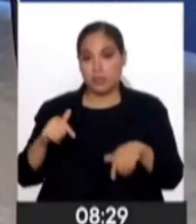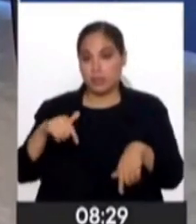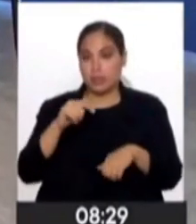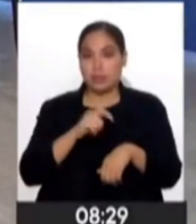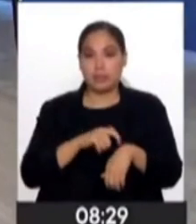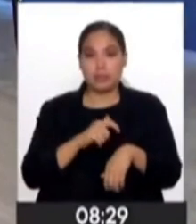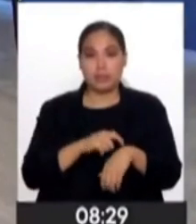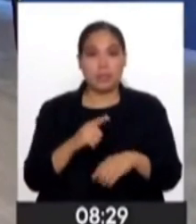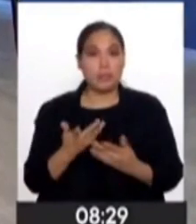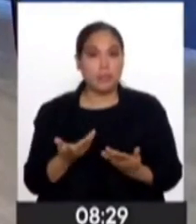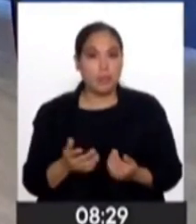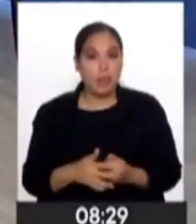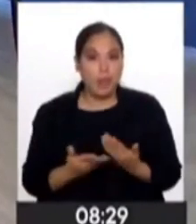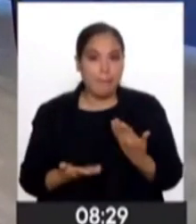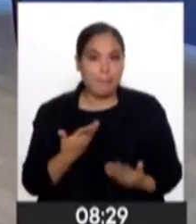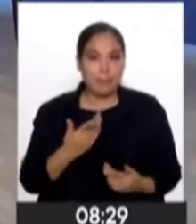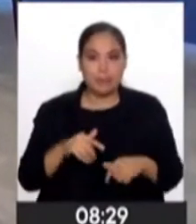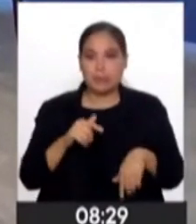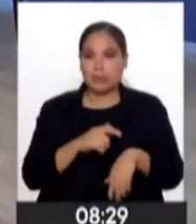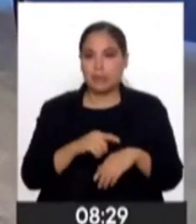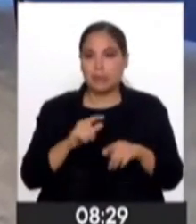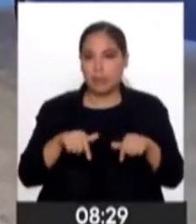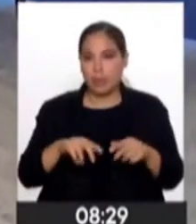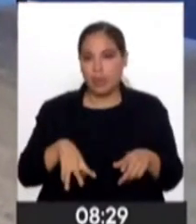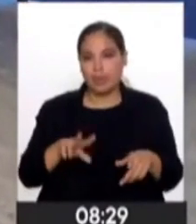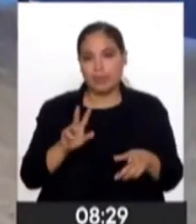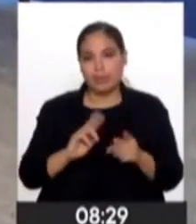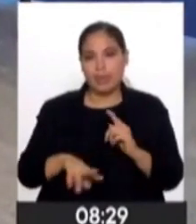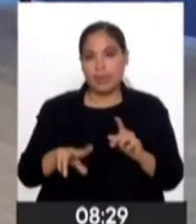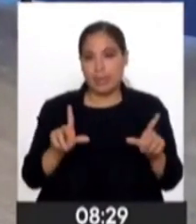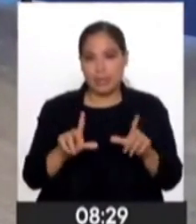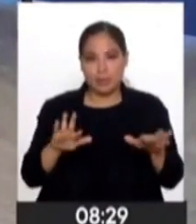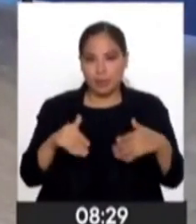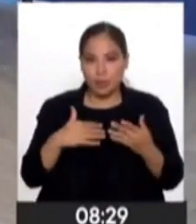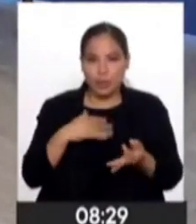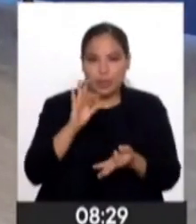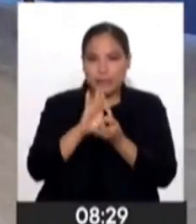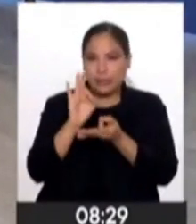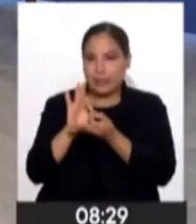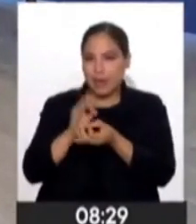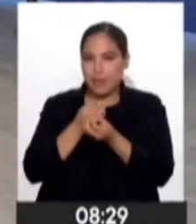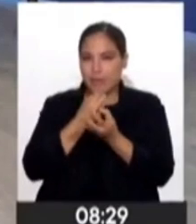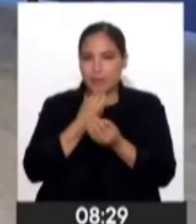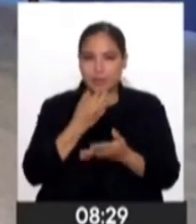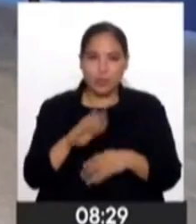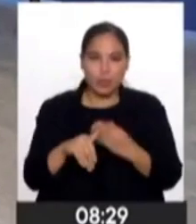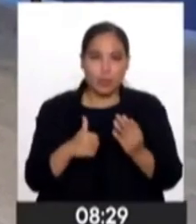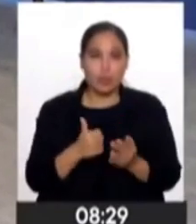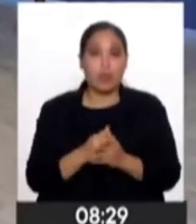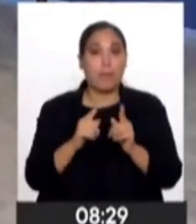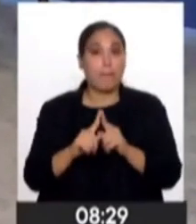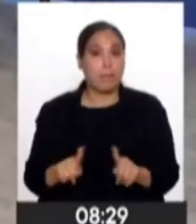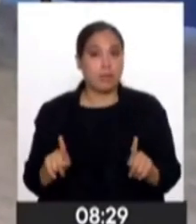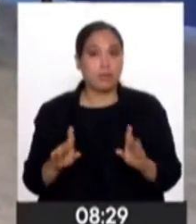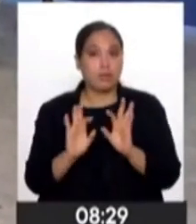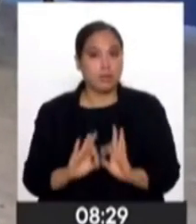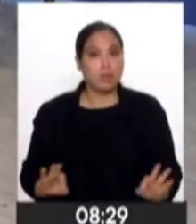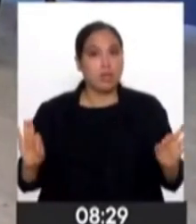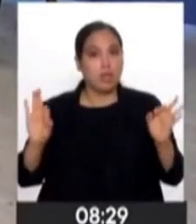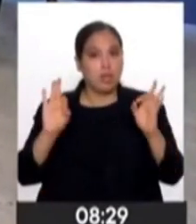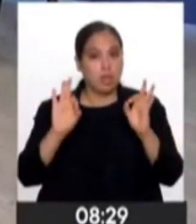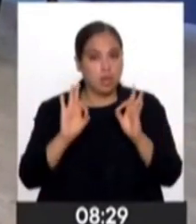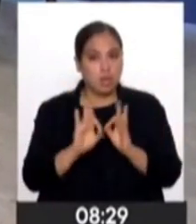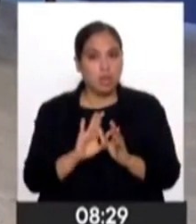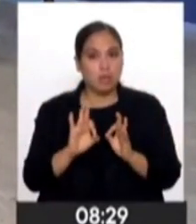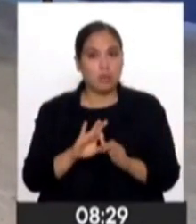el tiempo en televisión que a veces es tan mezquino no nos alcanza para poder detallarlo como merece, sin duda, para hacerle justicia. Pero es importante velar por